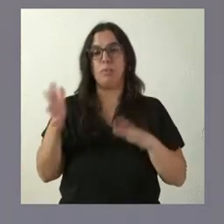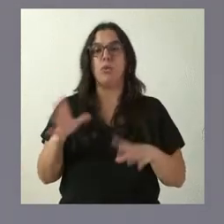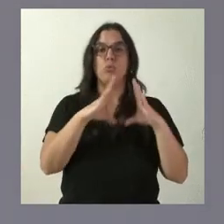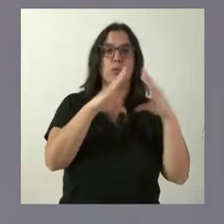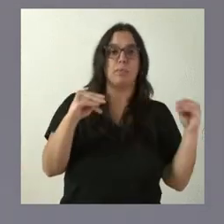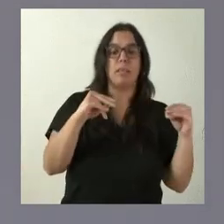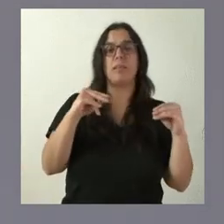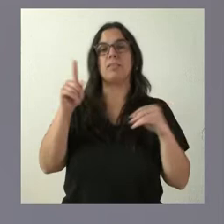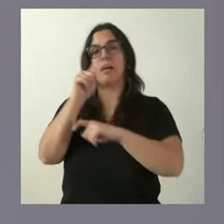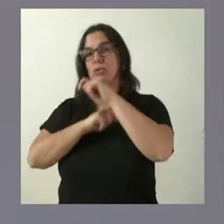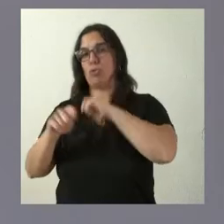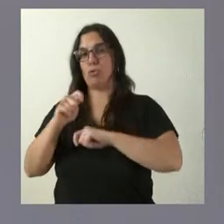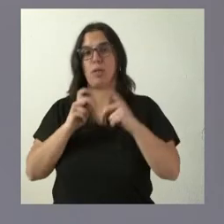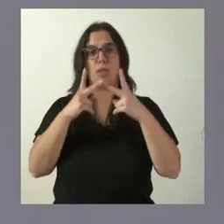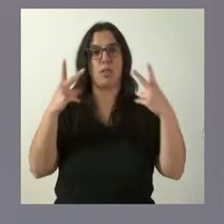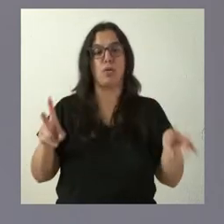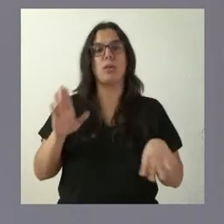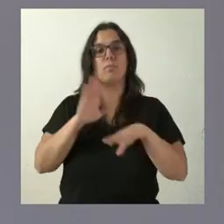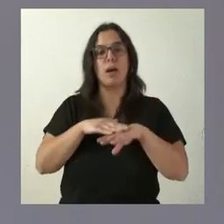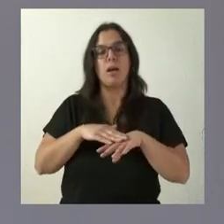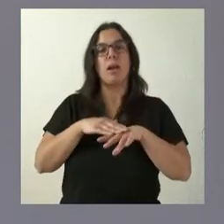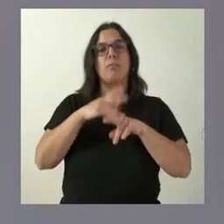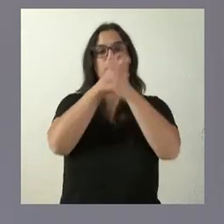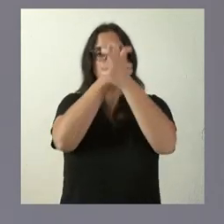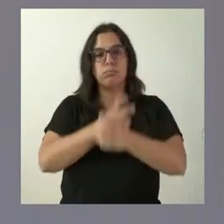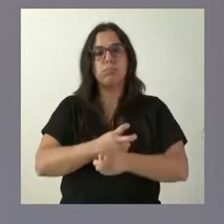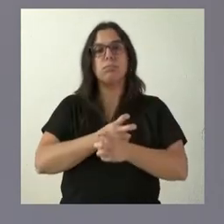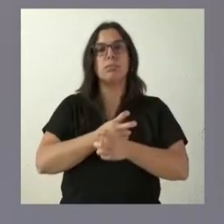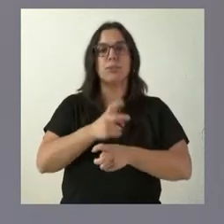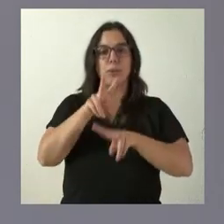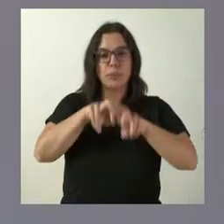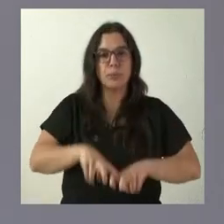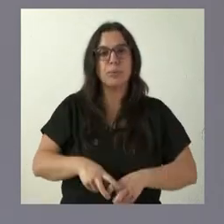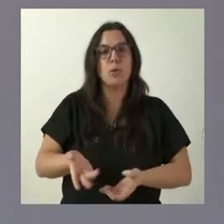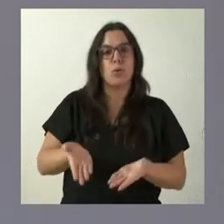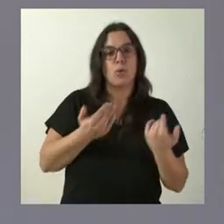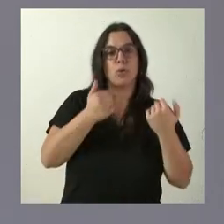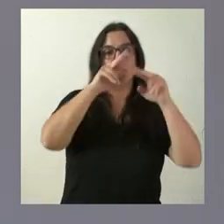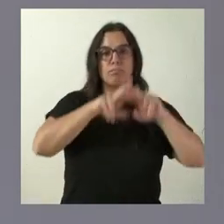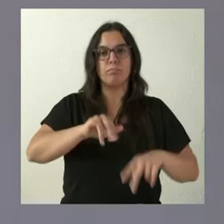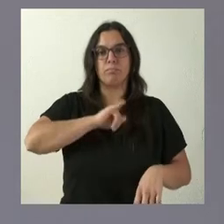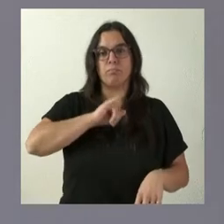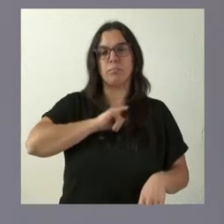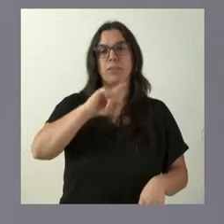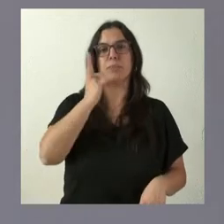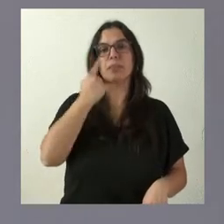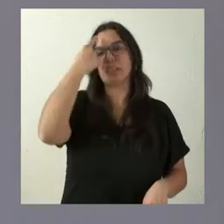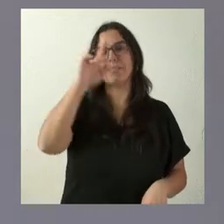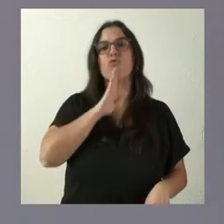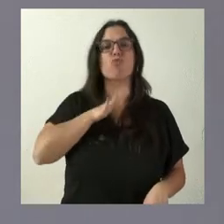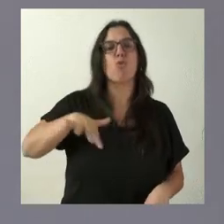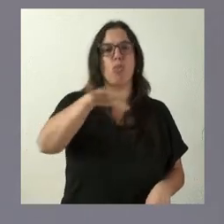asociaciones para la exhumación e identificación de víctimas y, por tanto, para la localización de las personas